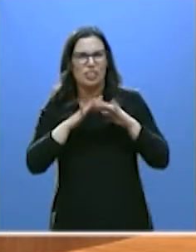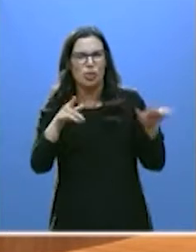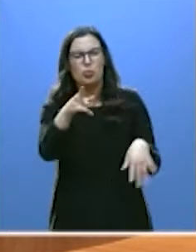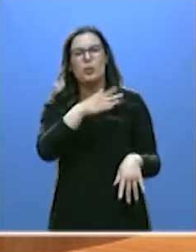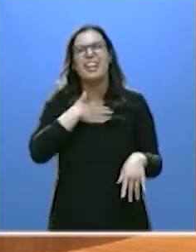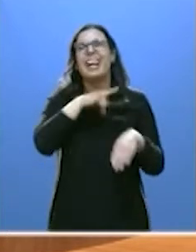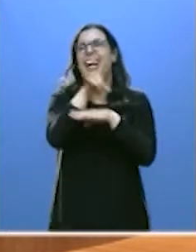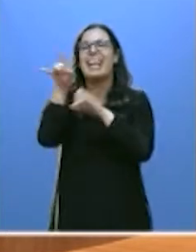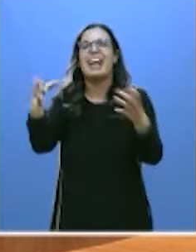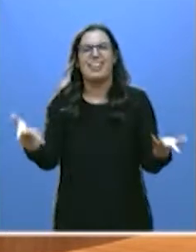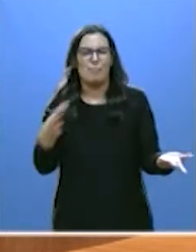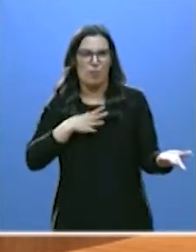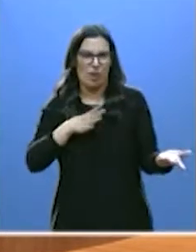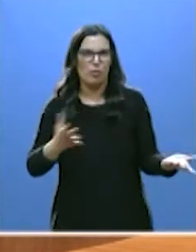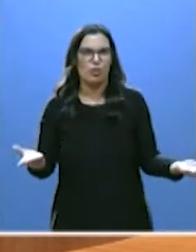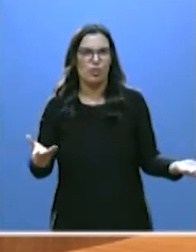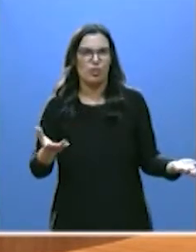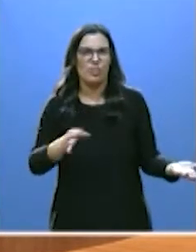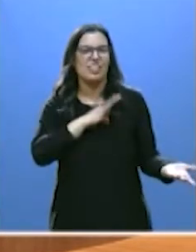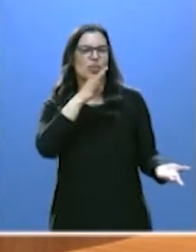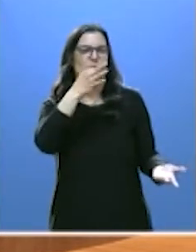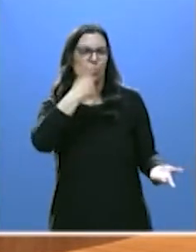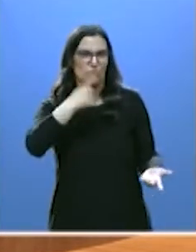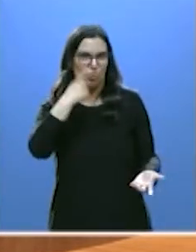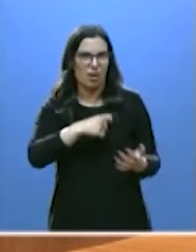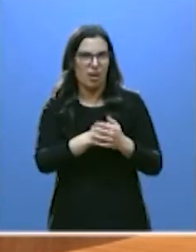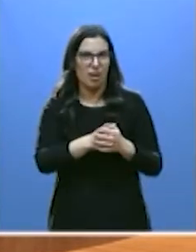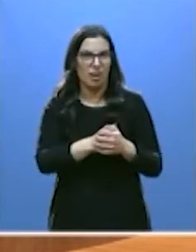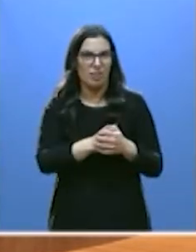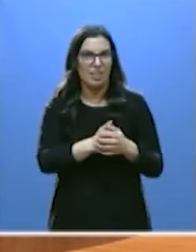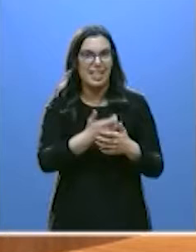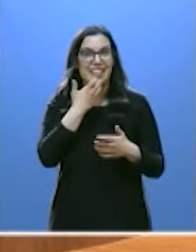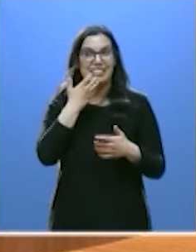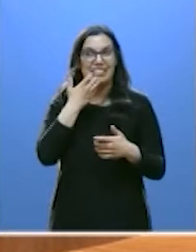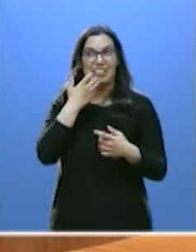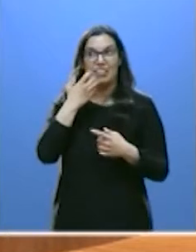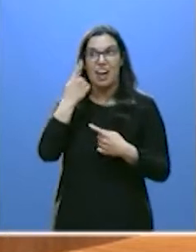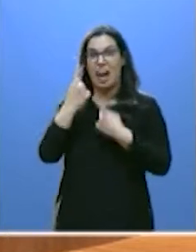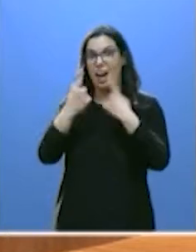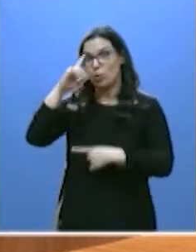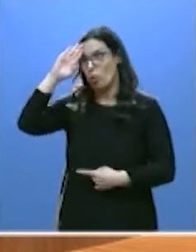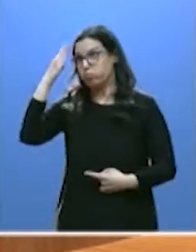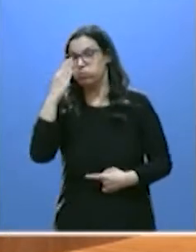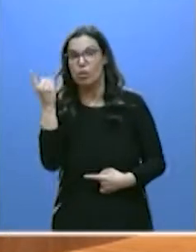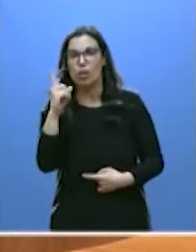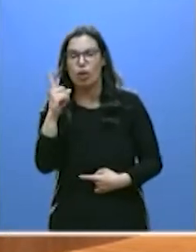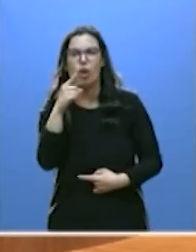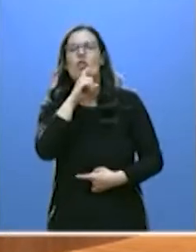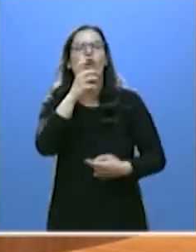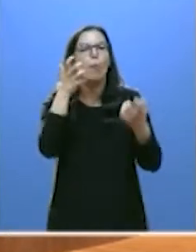engañar, señor Tudanca? ¿Cómo piensa ganar la moción si no es con transfugas, si no es con juego sucio?